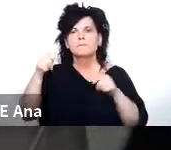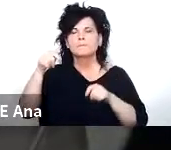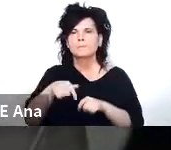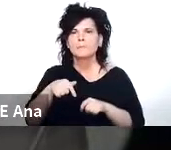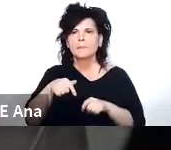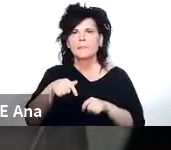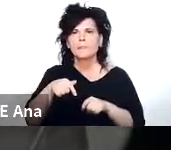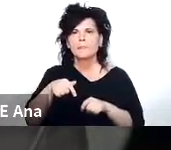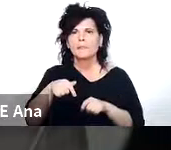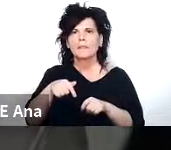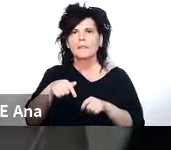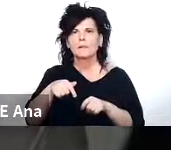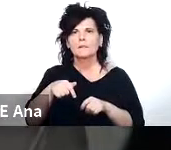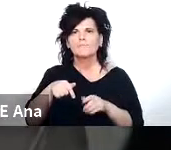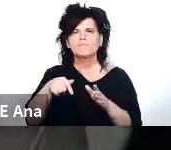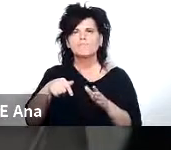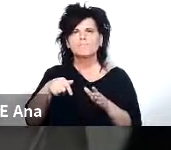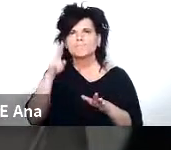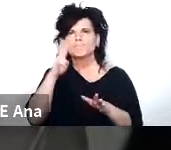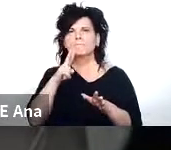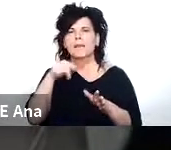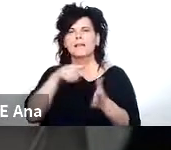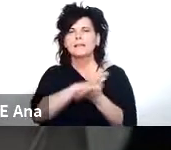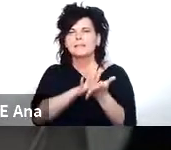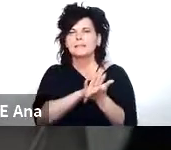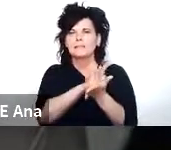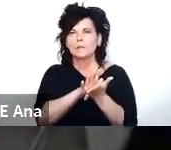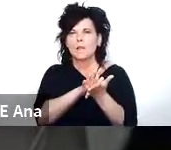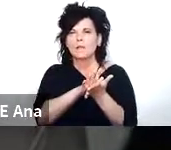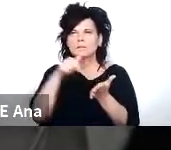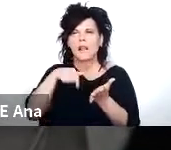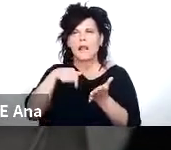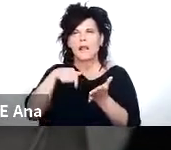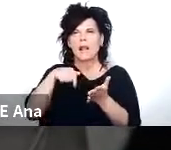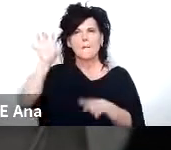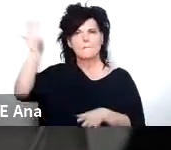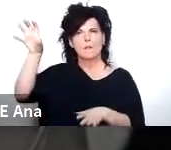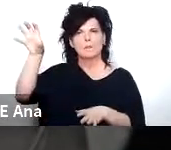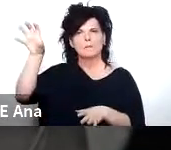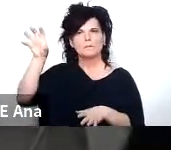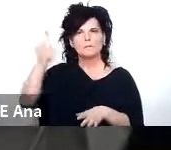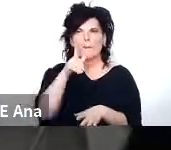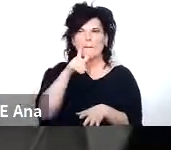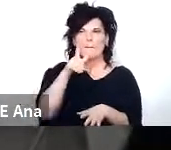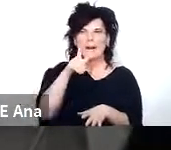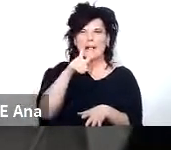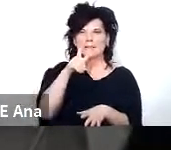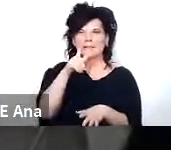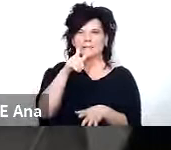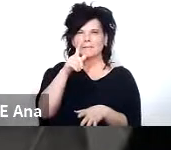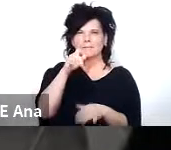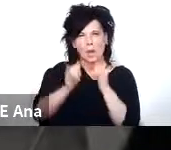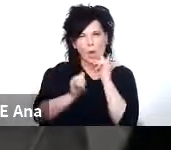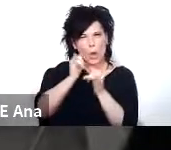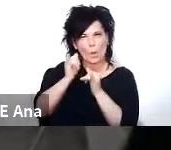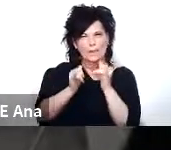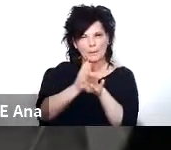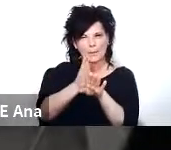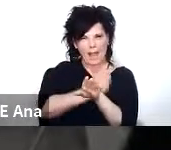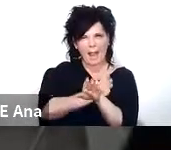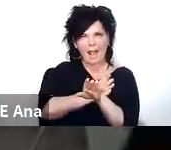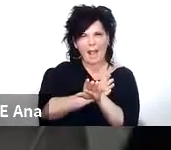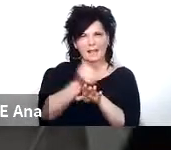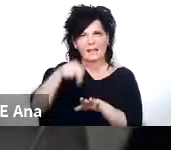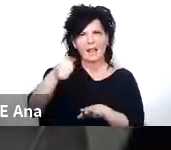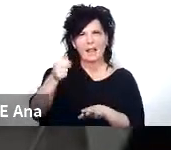esta lectura de la situación que nos da en la provincia es muy similar a lo que comentaba Anabel recién que se daba en el país en el año